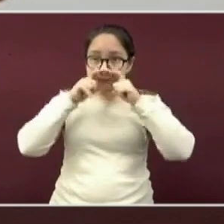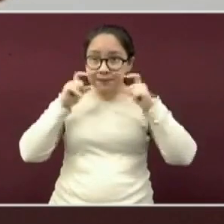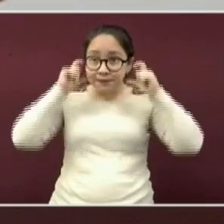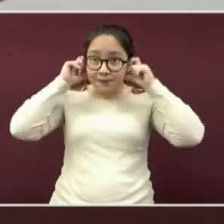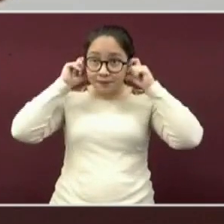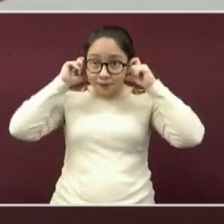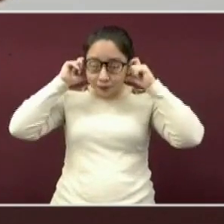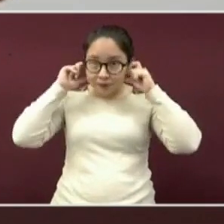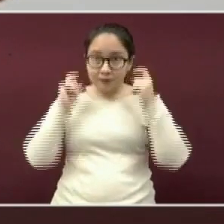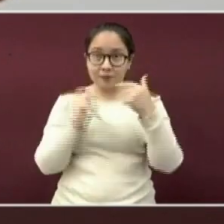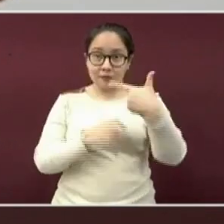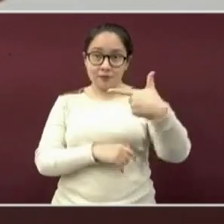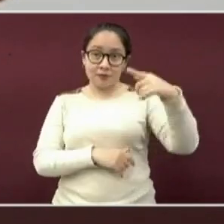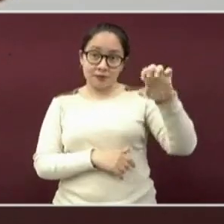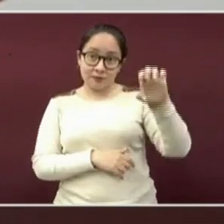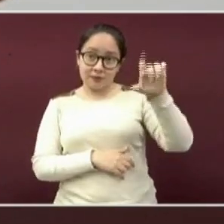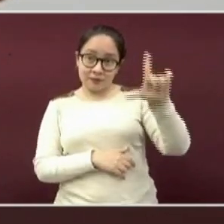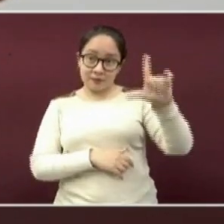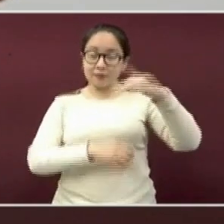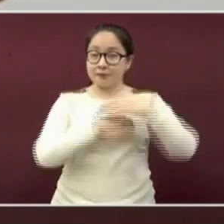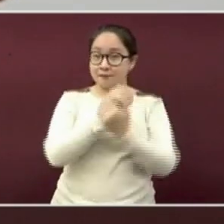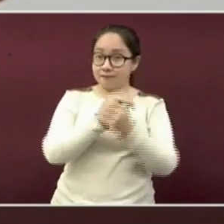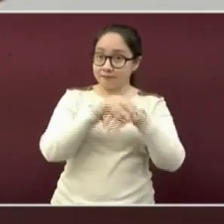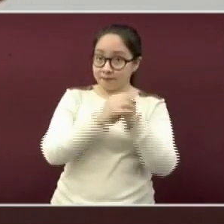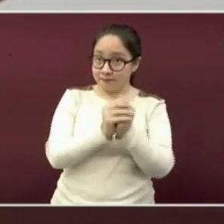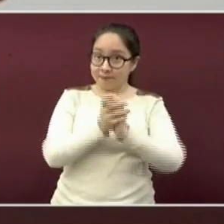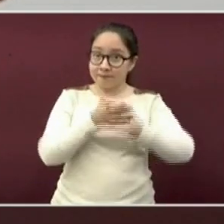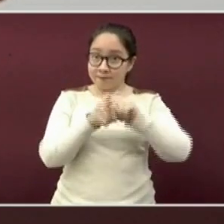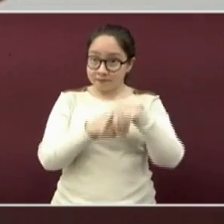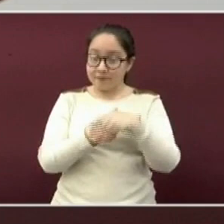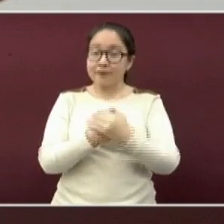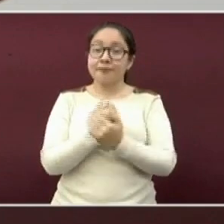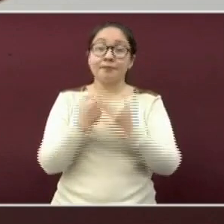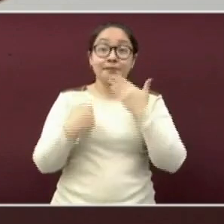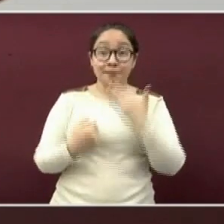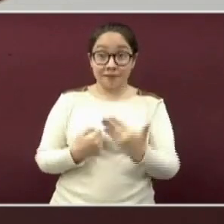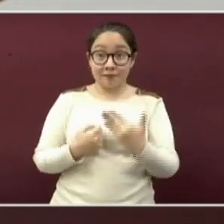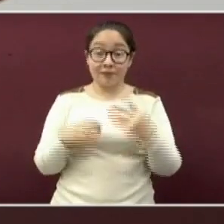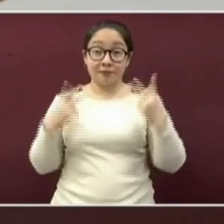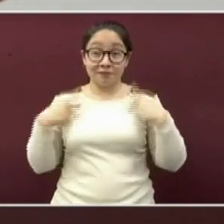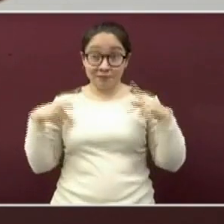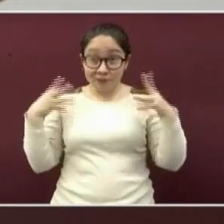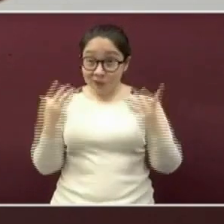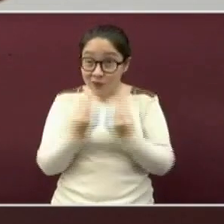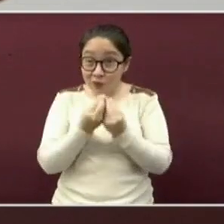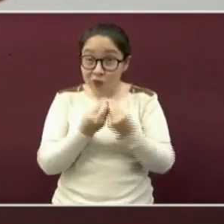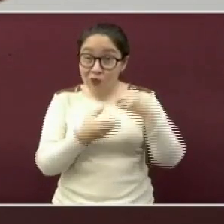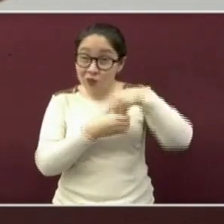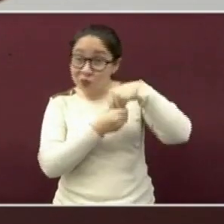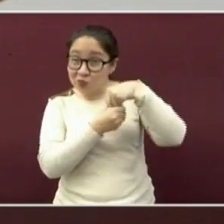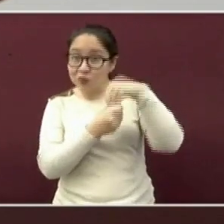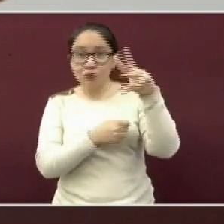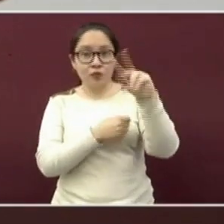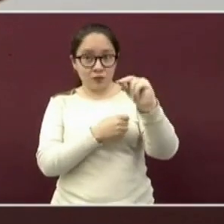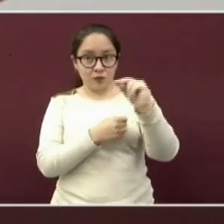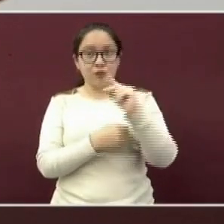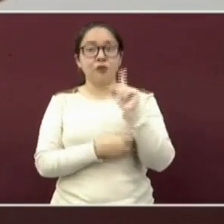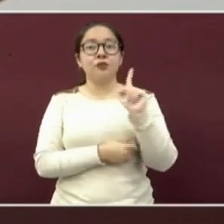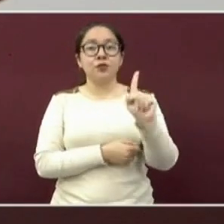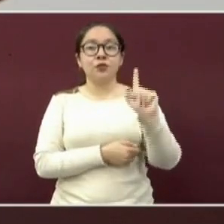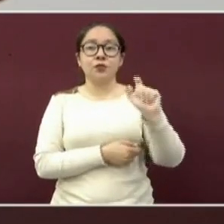Lleven alcohol gel y practiquen la sana distancia mientras realiza las compras.